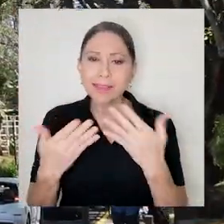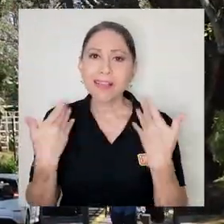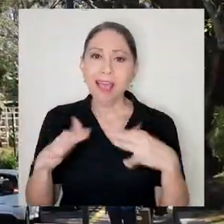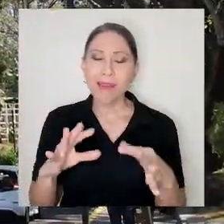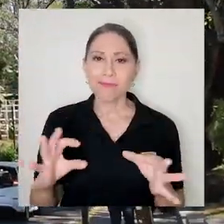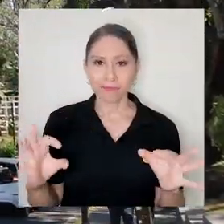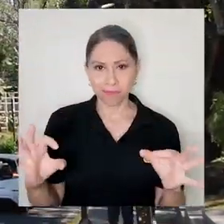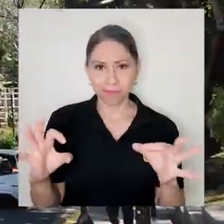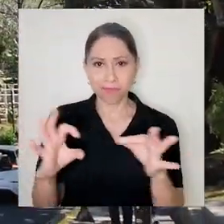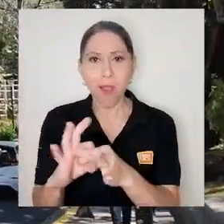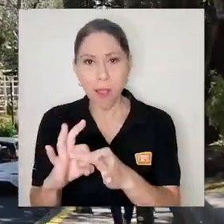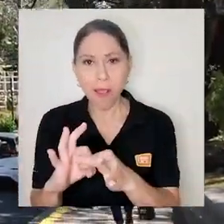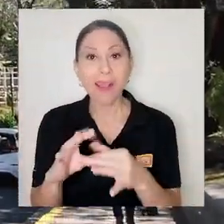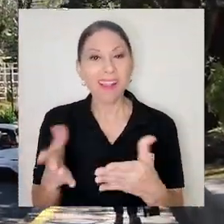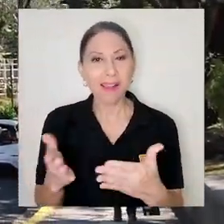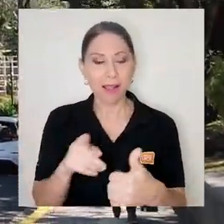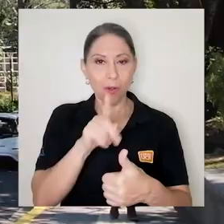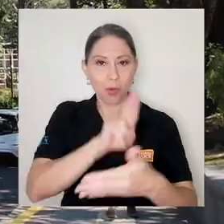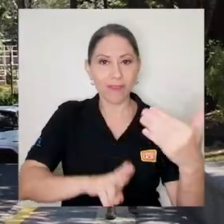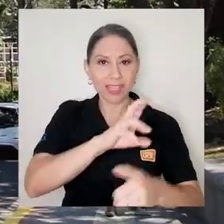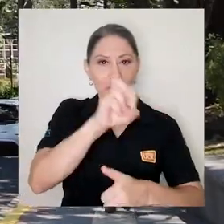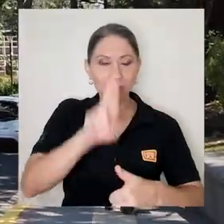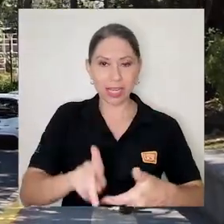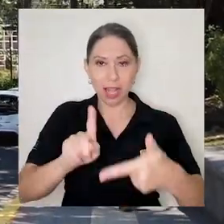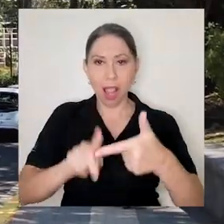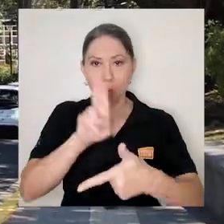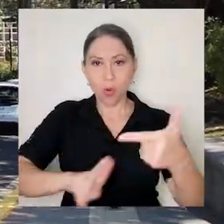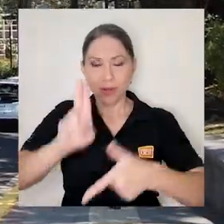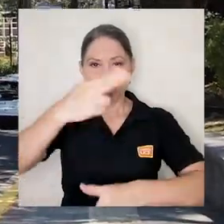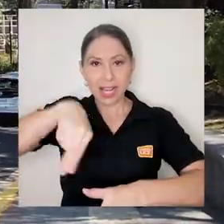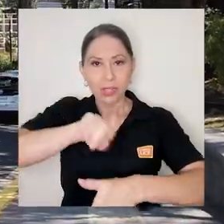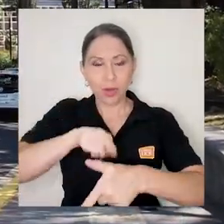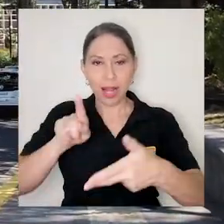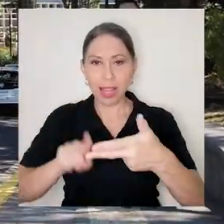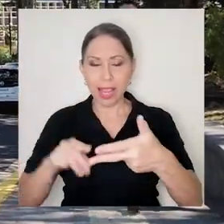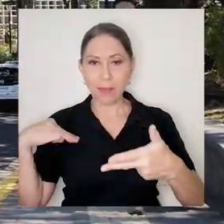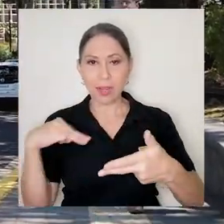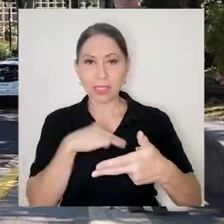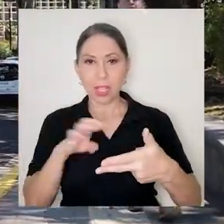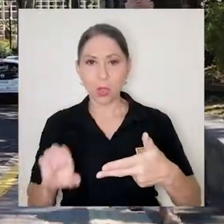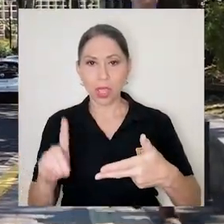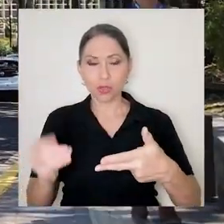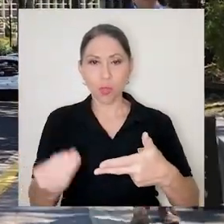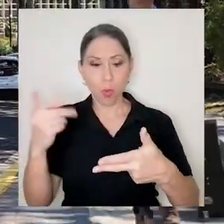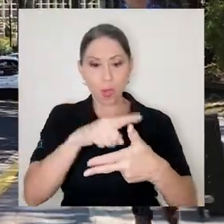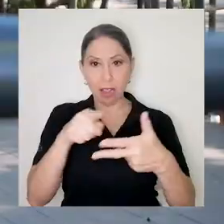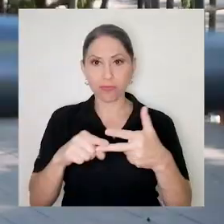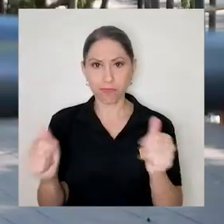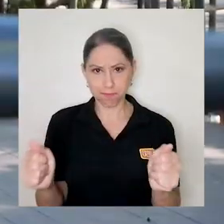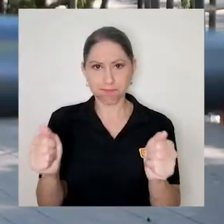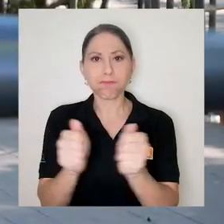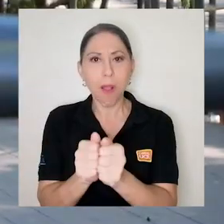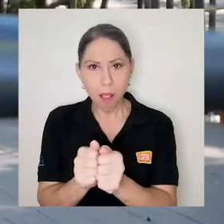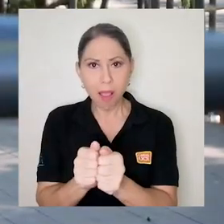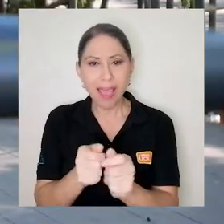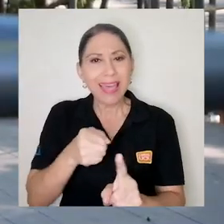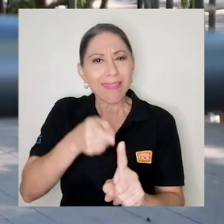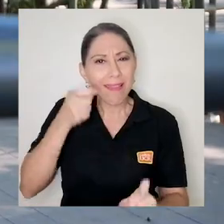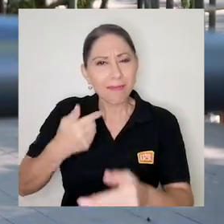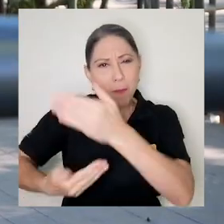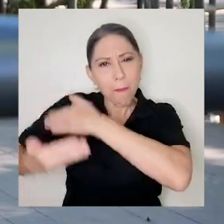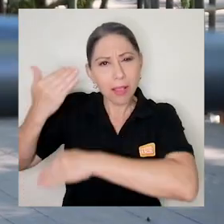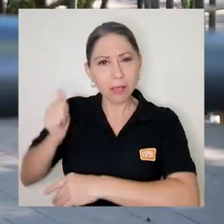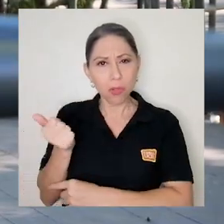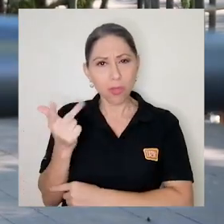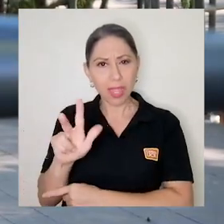estrecha articulación entre la Universidad de Costa Rica, la Universidad Nacional y el Ministerio de Educación Pública, los cuales desde el